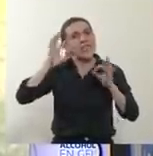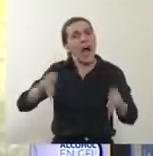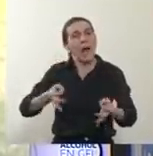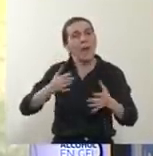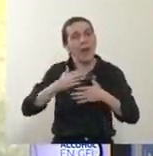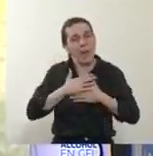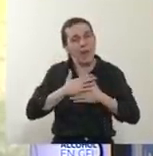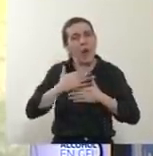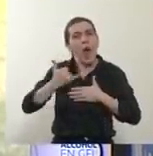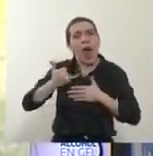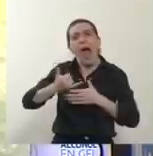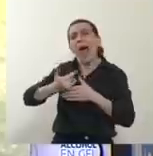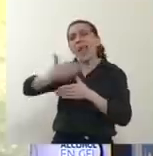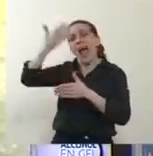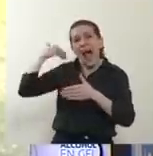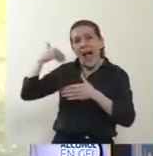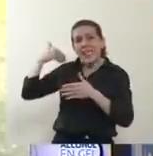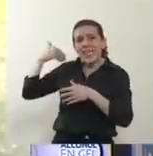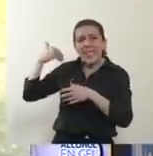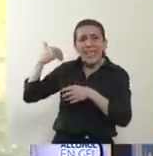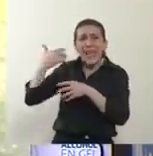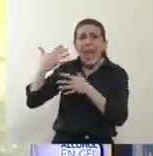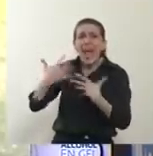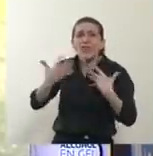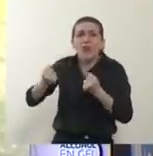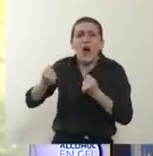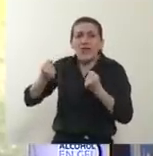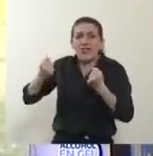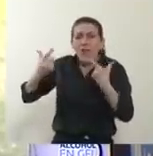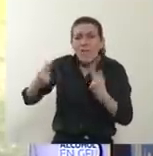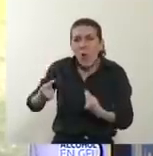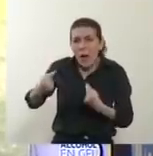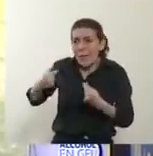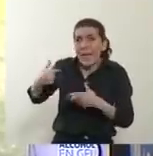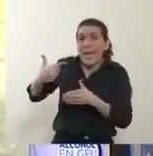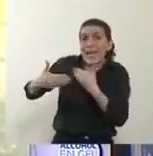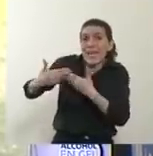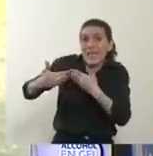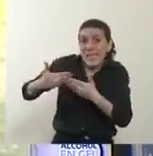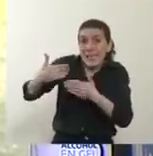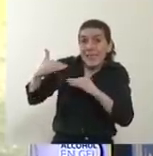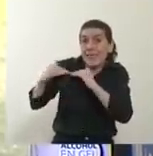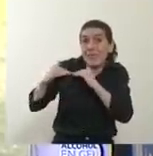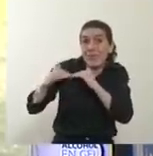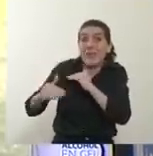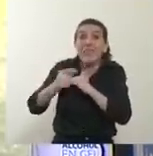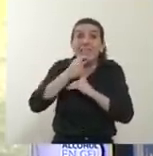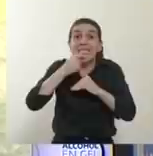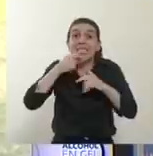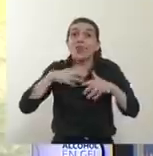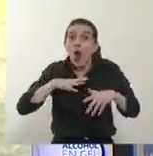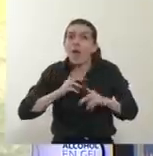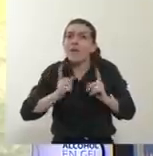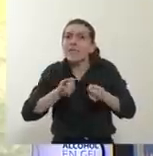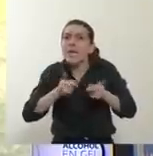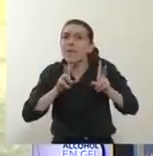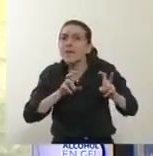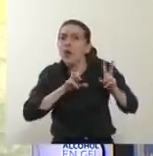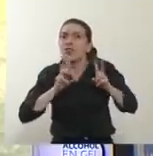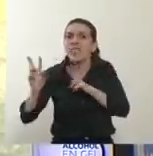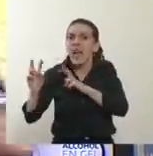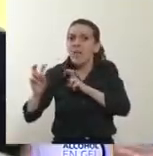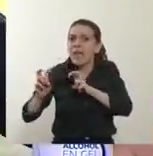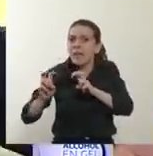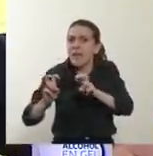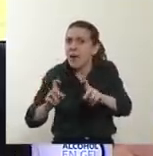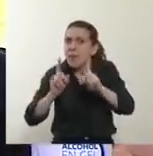muchísimo y si, gracias a Dios, todavía estamos discutiendo lo que estamos discutiendo, lo estamos discutiendo